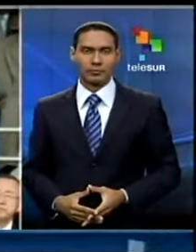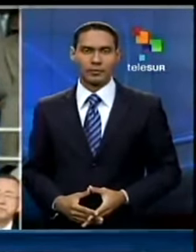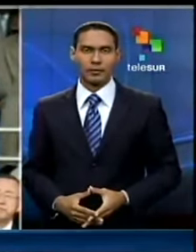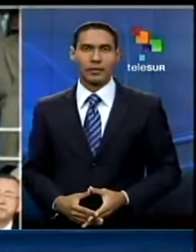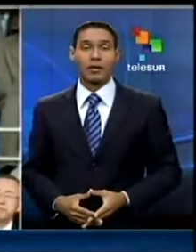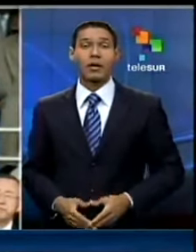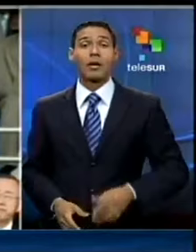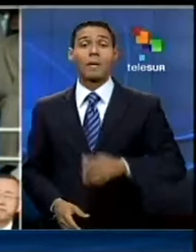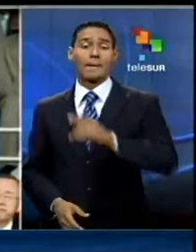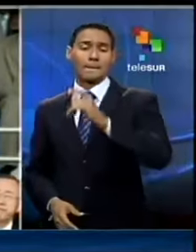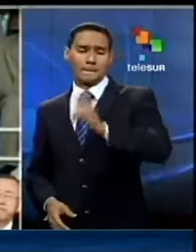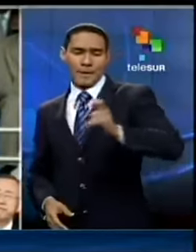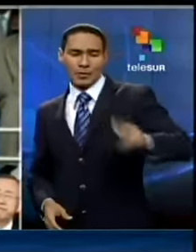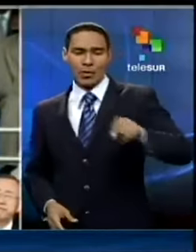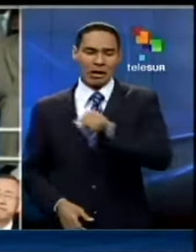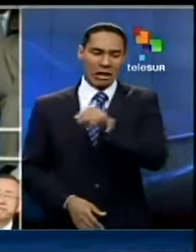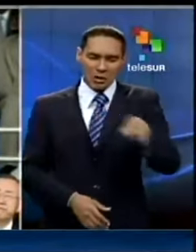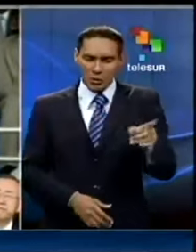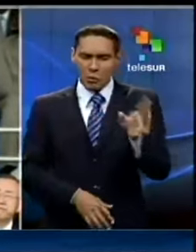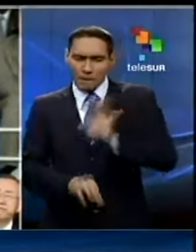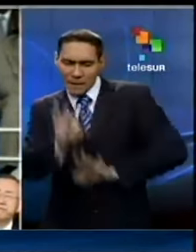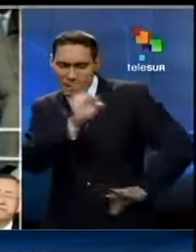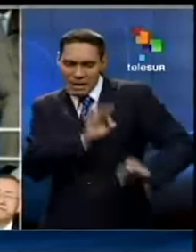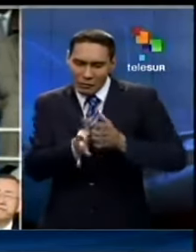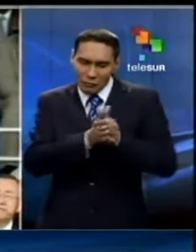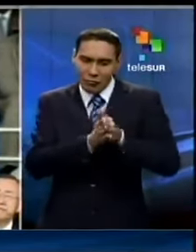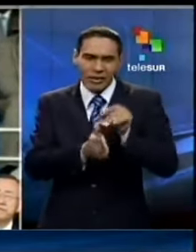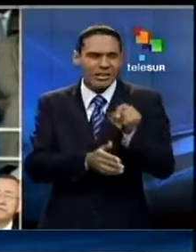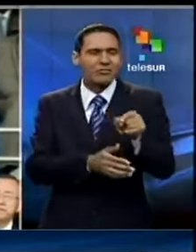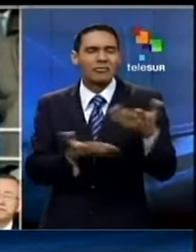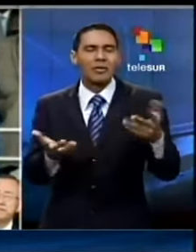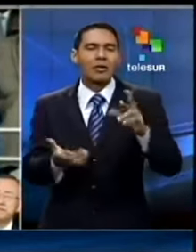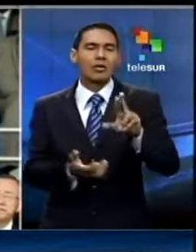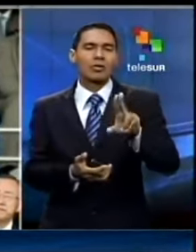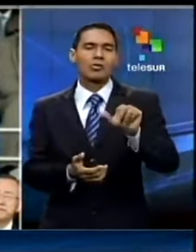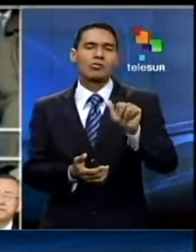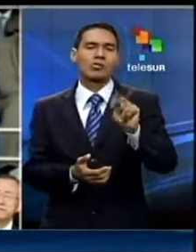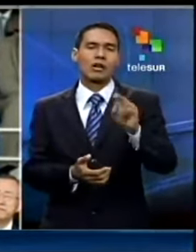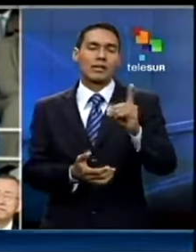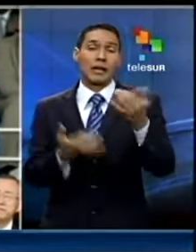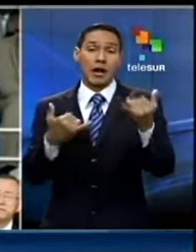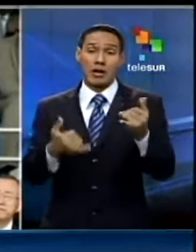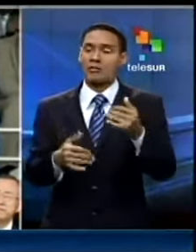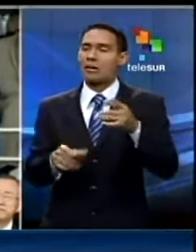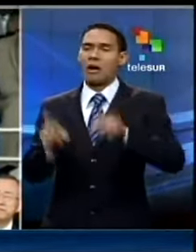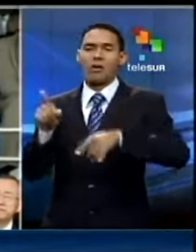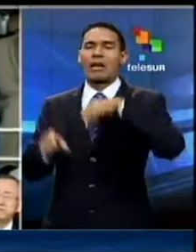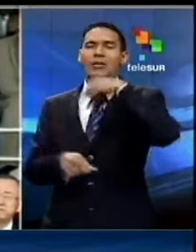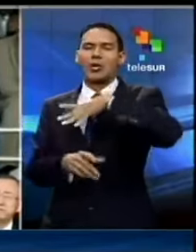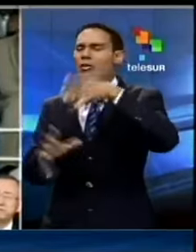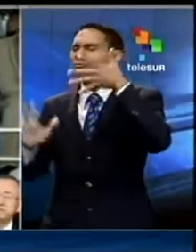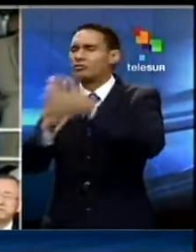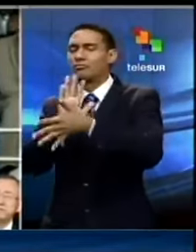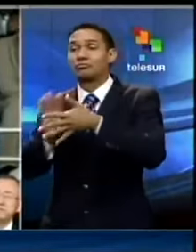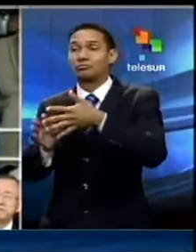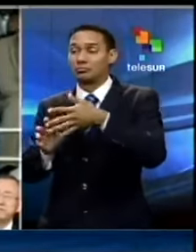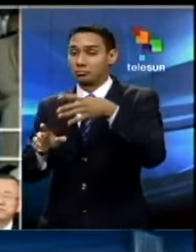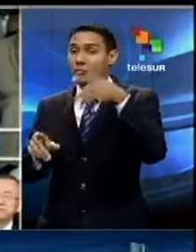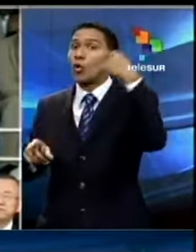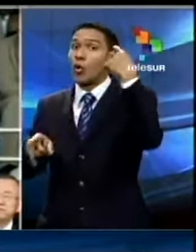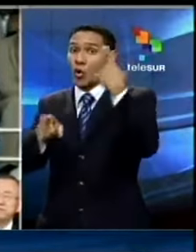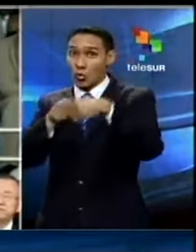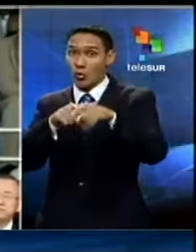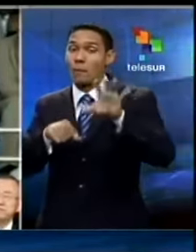Las personas que planearon y llevaron a cabo el genocidio eran ruandeses pero la historia y las causas profundas van más allá de este